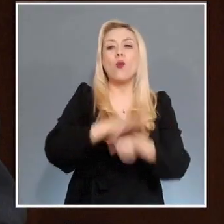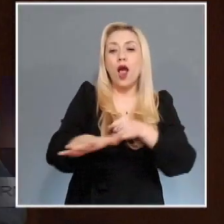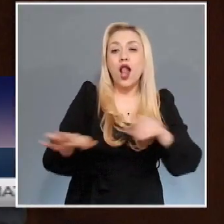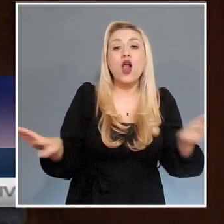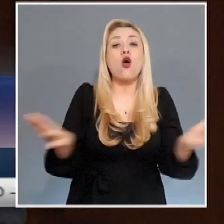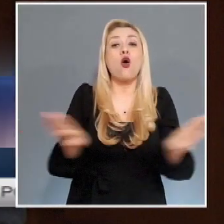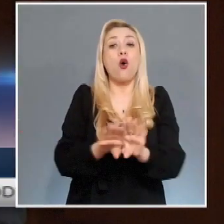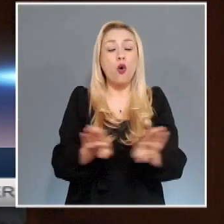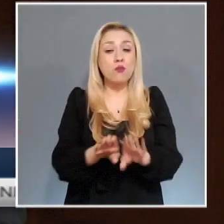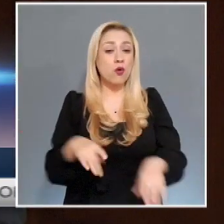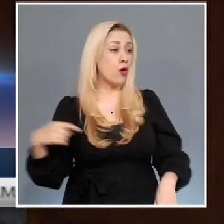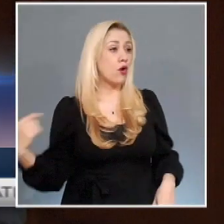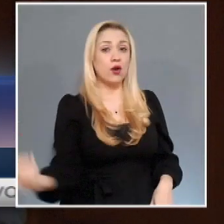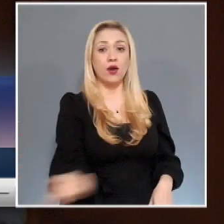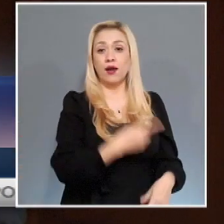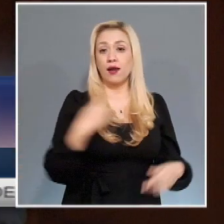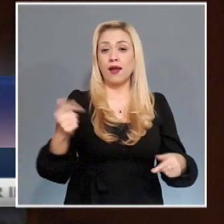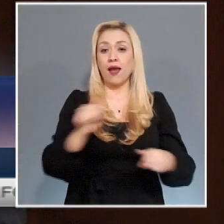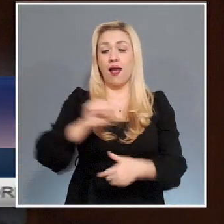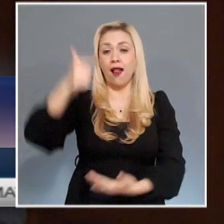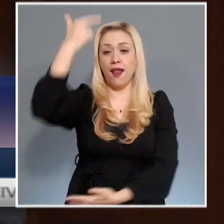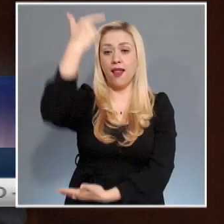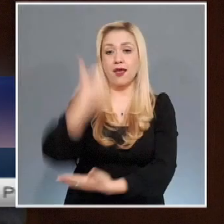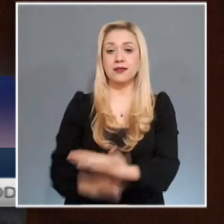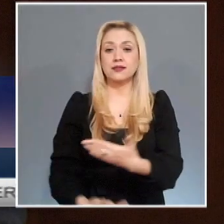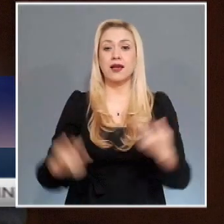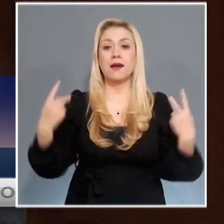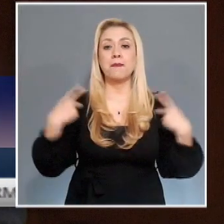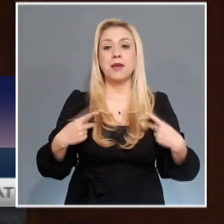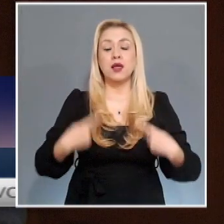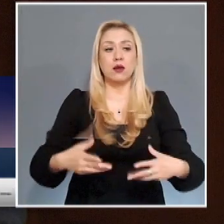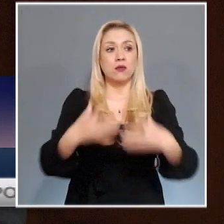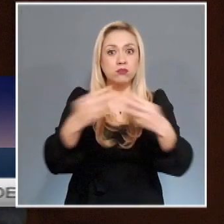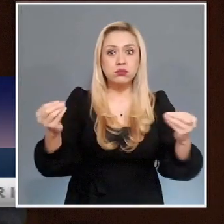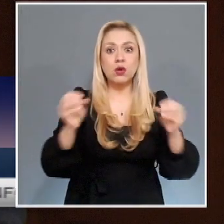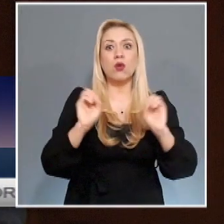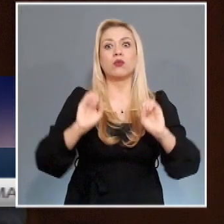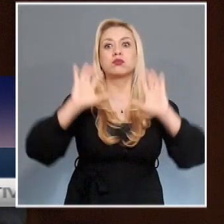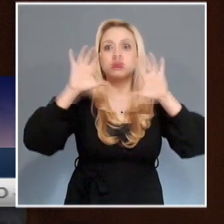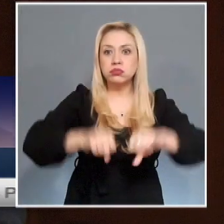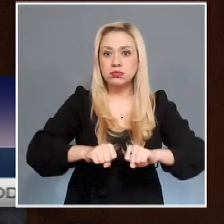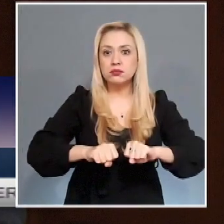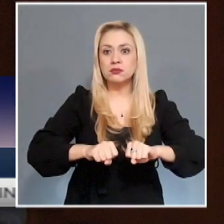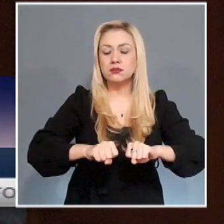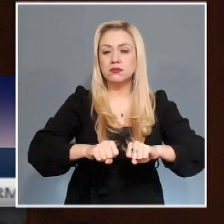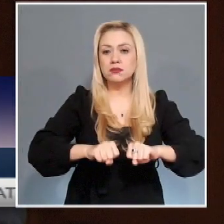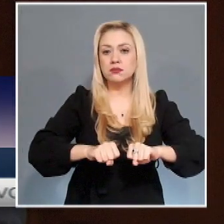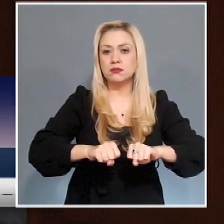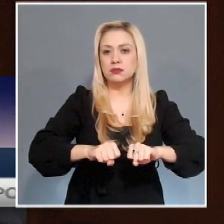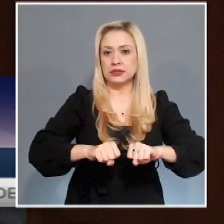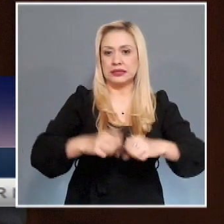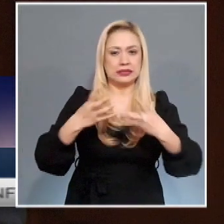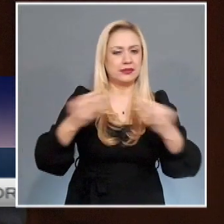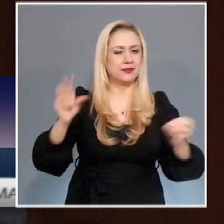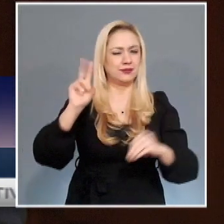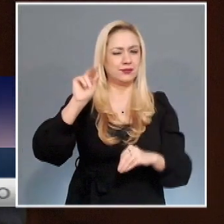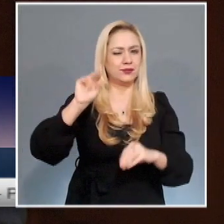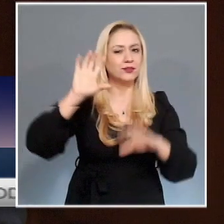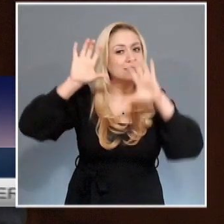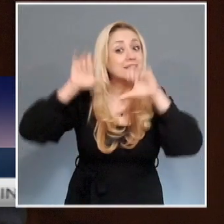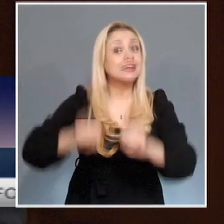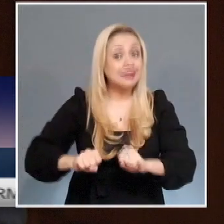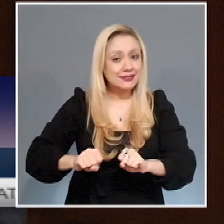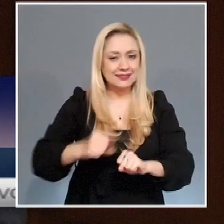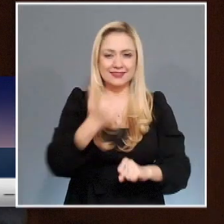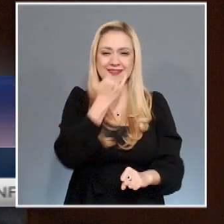registro nacional de detenciones cuando se susciten hechos o eventos que pongan en riesgo la información contenida en él, sin que sea